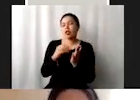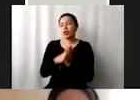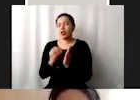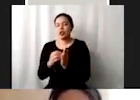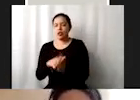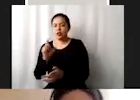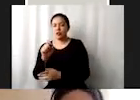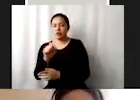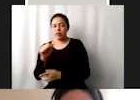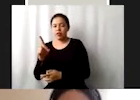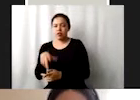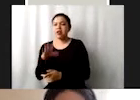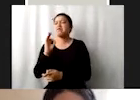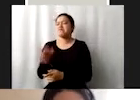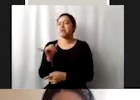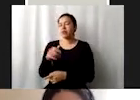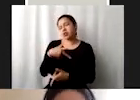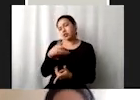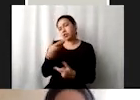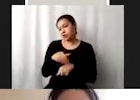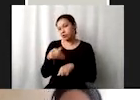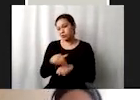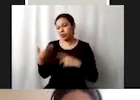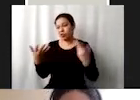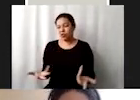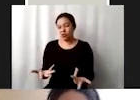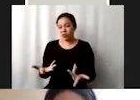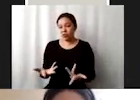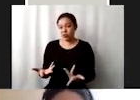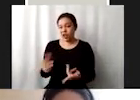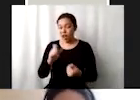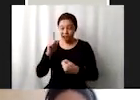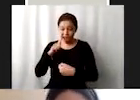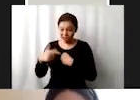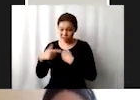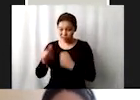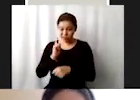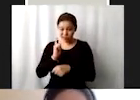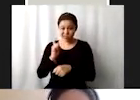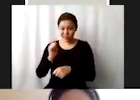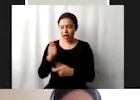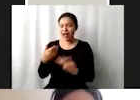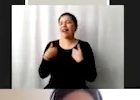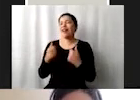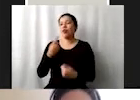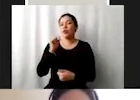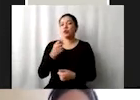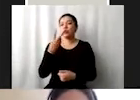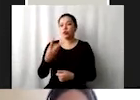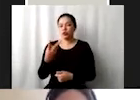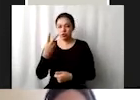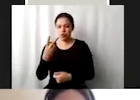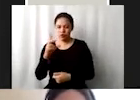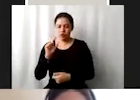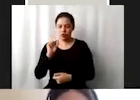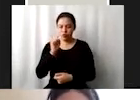pues esta métrica no nos dice mucho, o no porque ganes 1.90 o 2 dólares las cosas